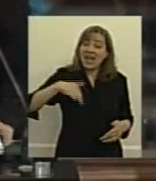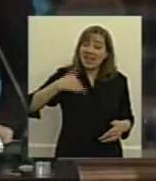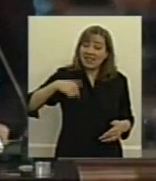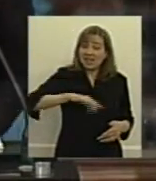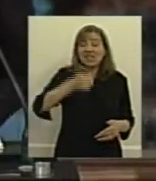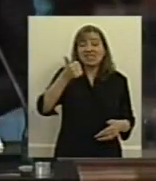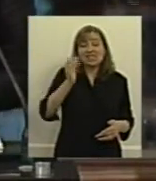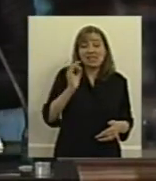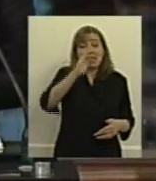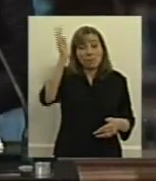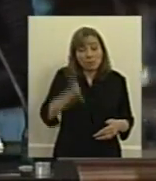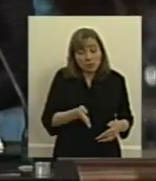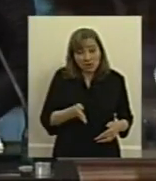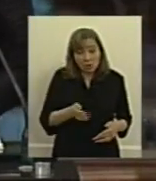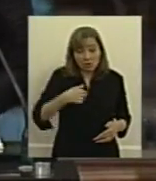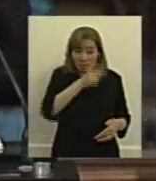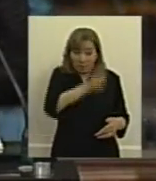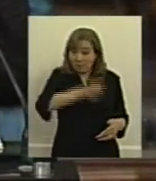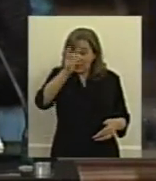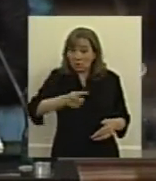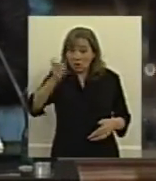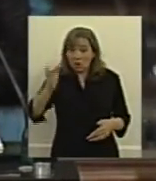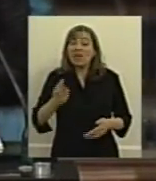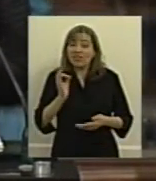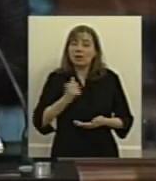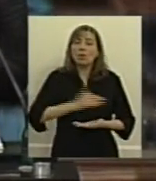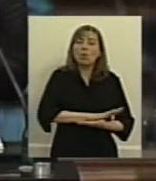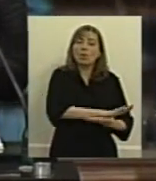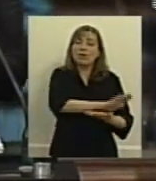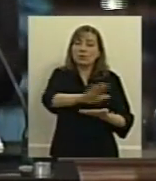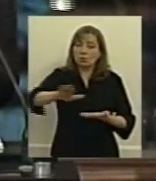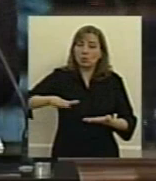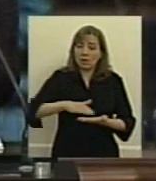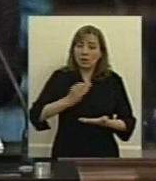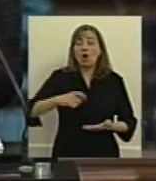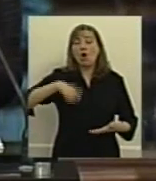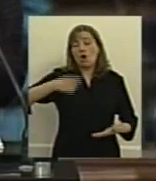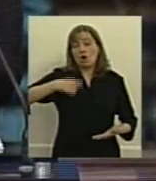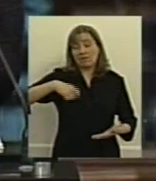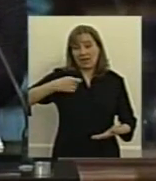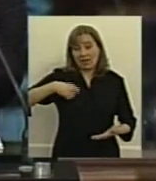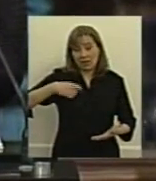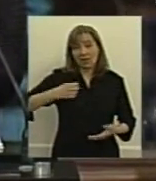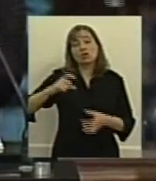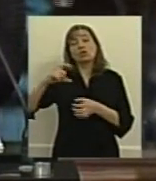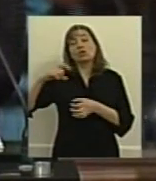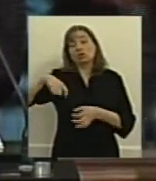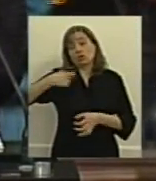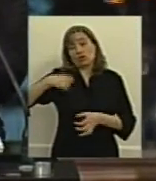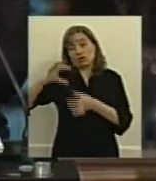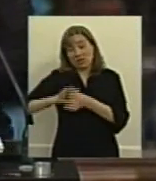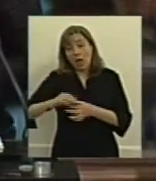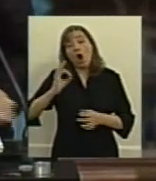% de sus habitantes con cobertura en el sector de obras sociales o de medicinas